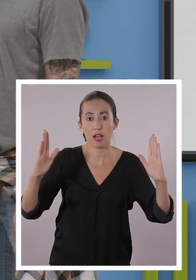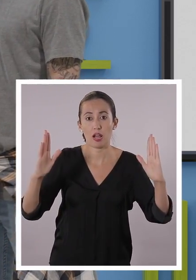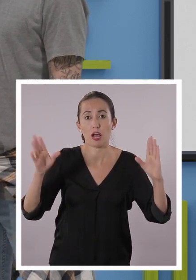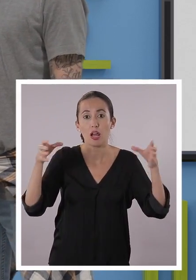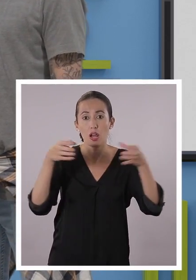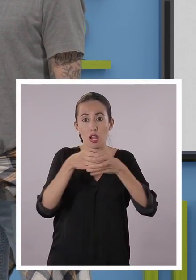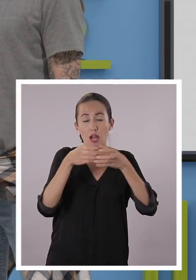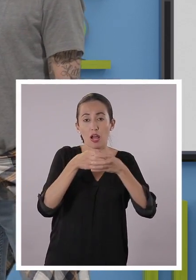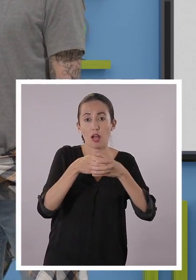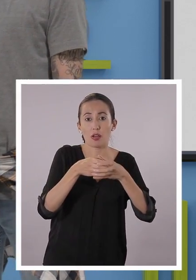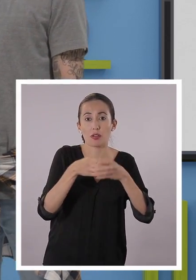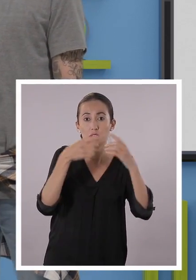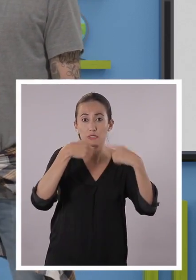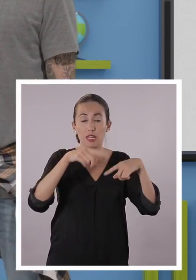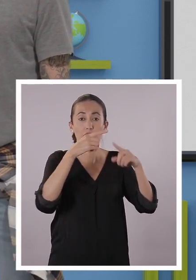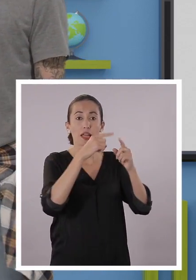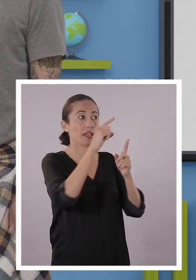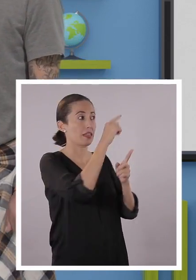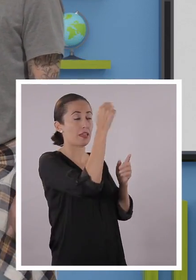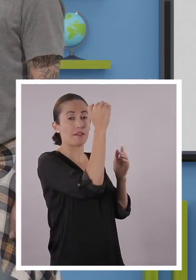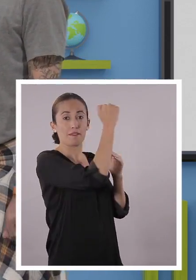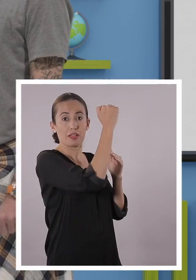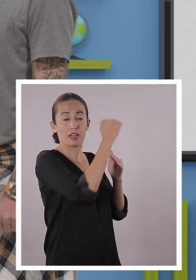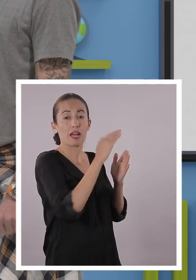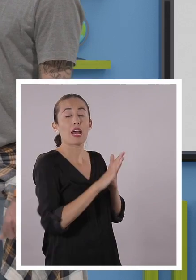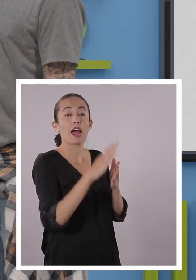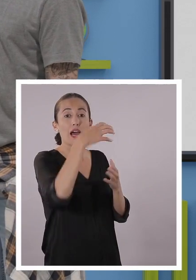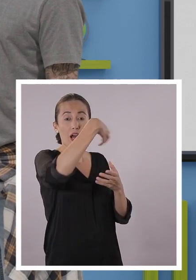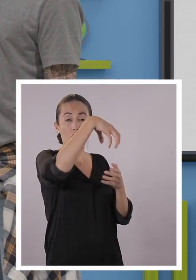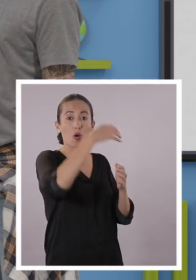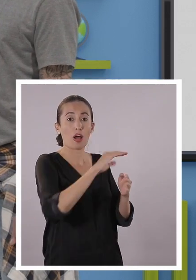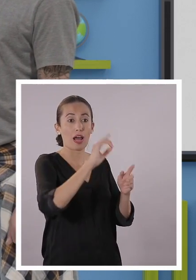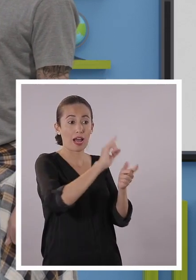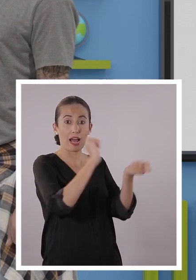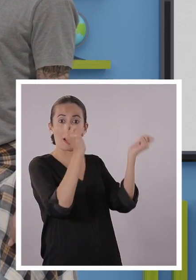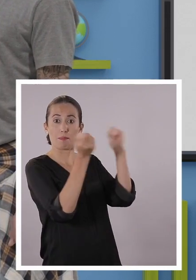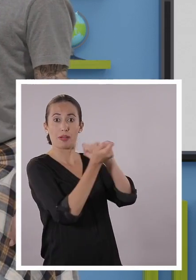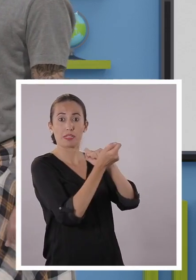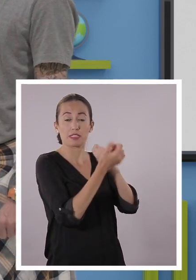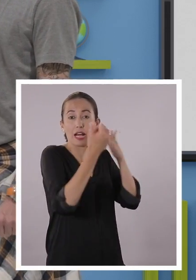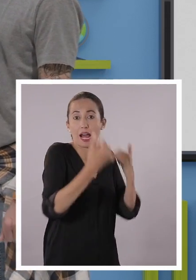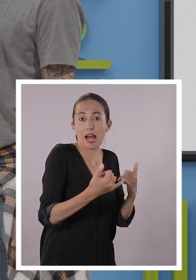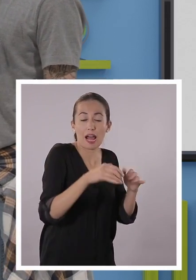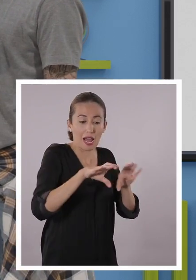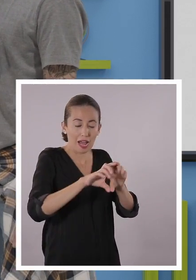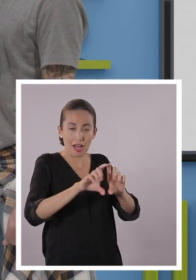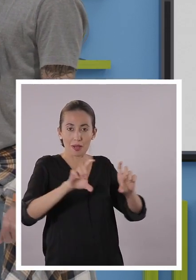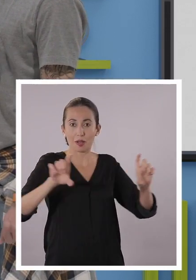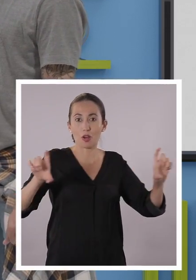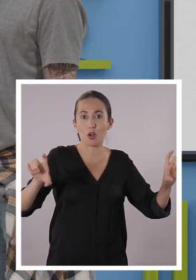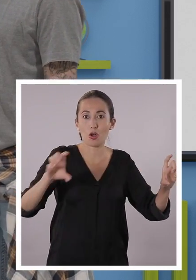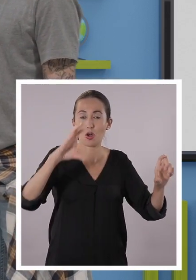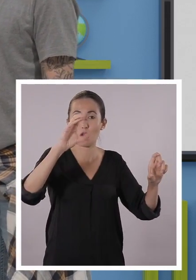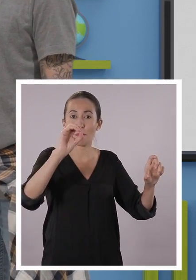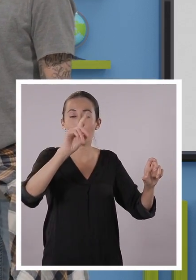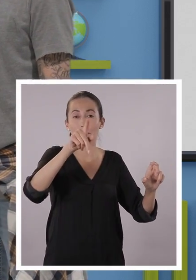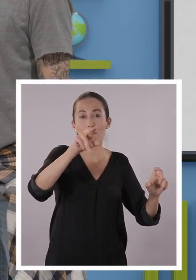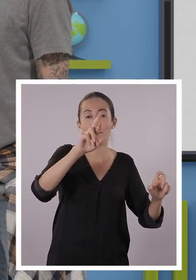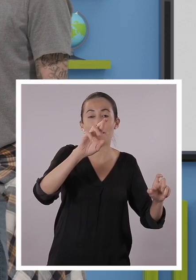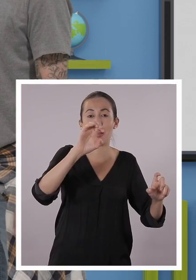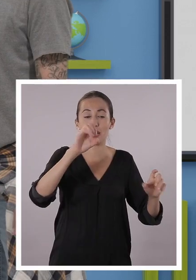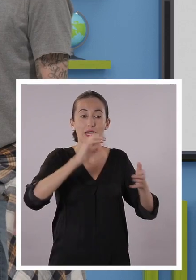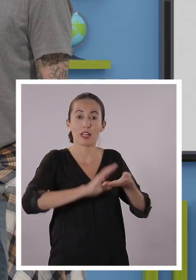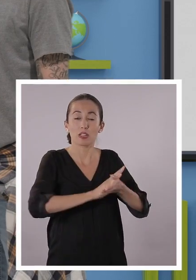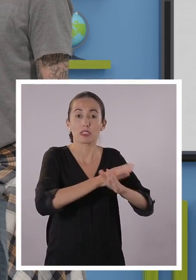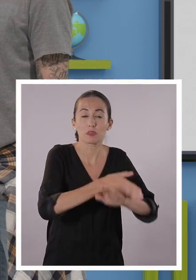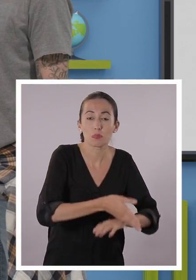el complemento. Miren la diferencia. Aquí las campanas eran el sujeto. Acá son el complemento.